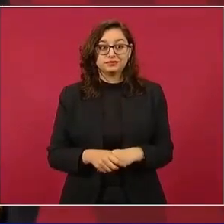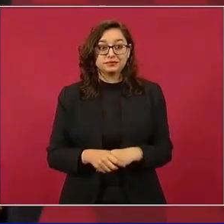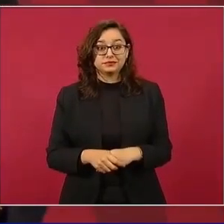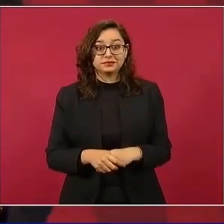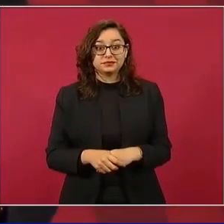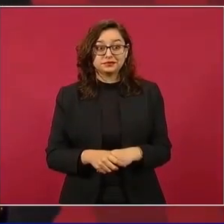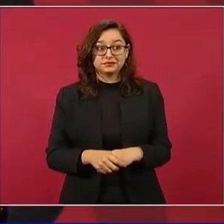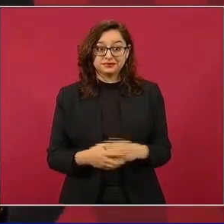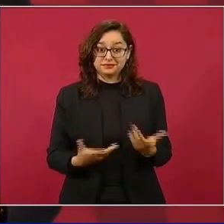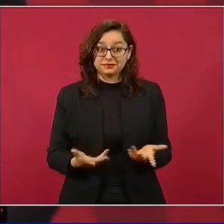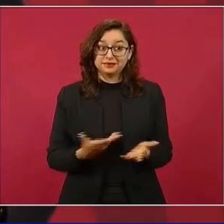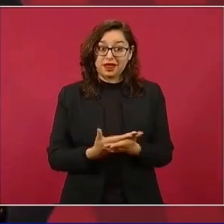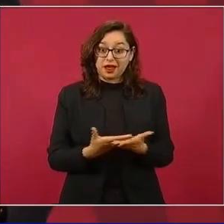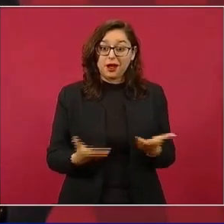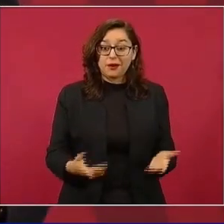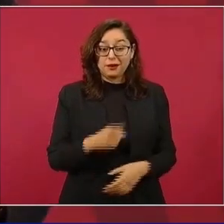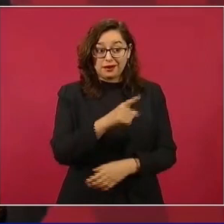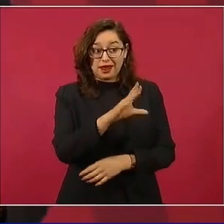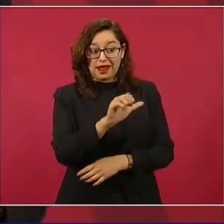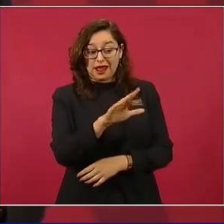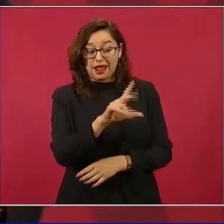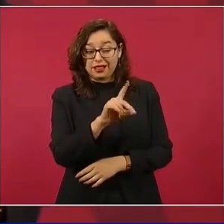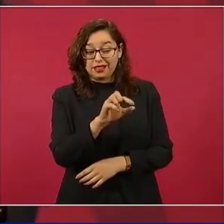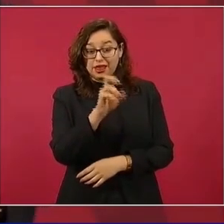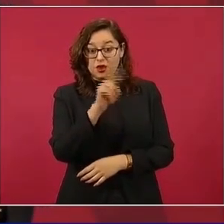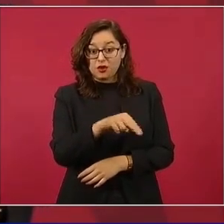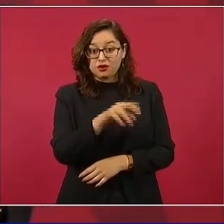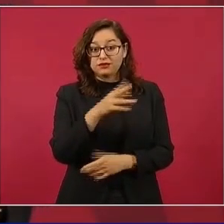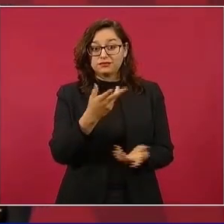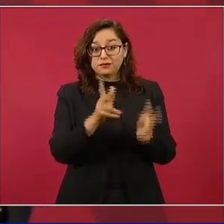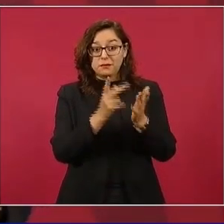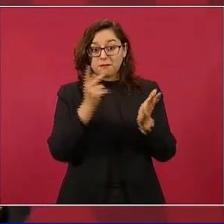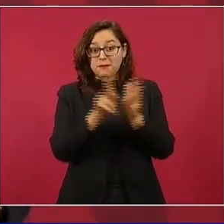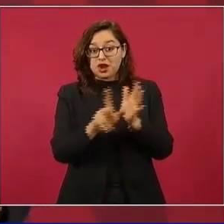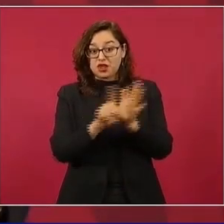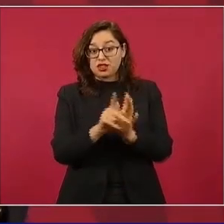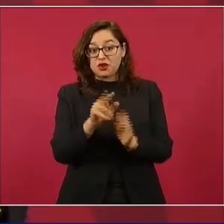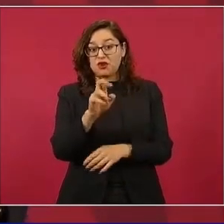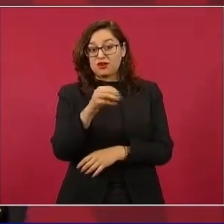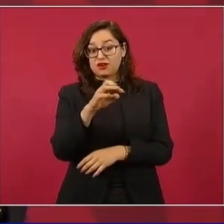o como otros? No,